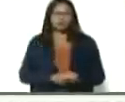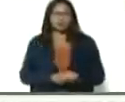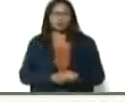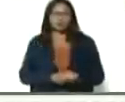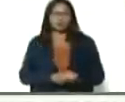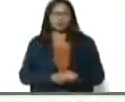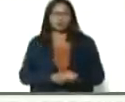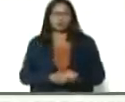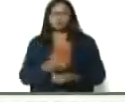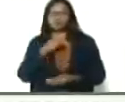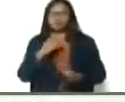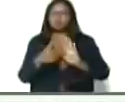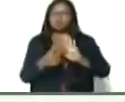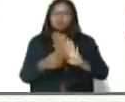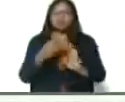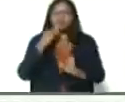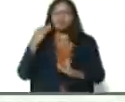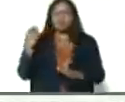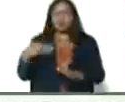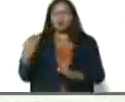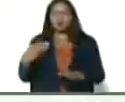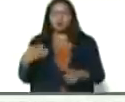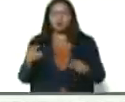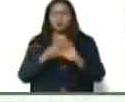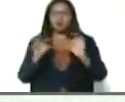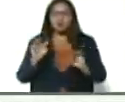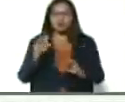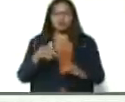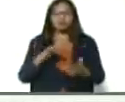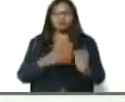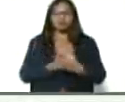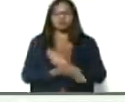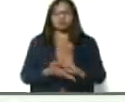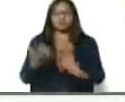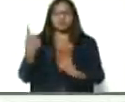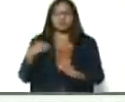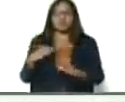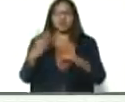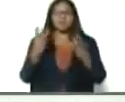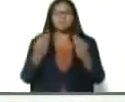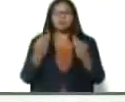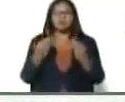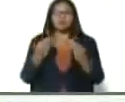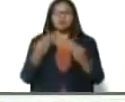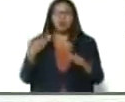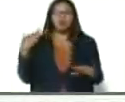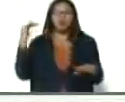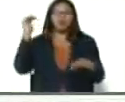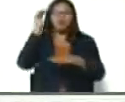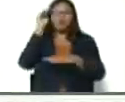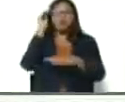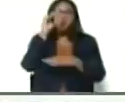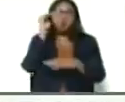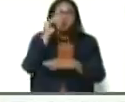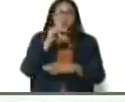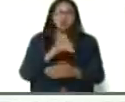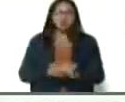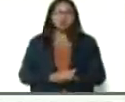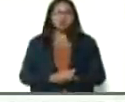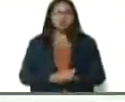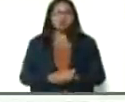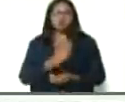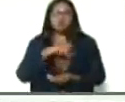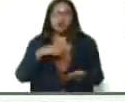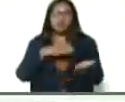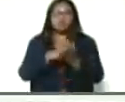muestra de que la juventud tiene mucho por venir. Entonces, estamos